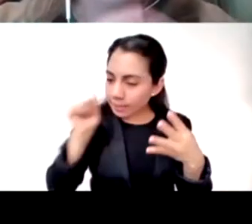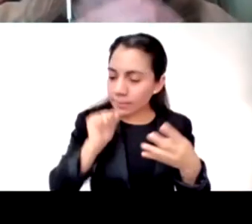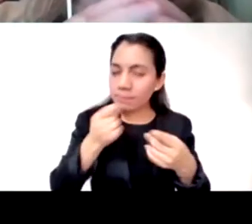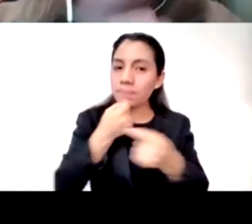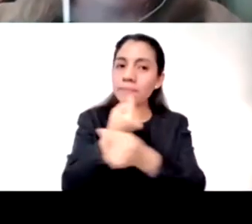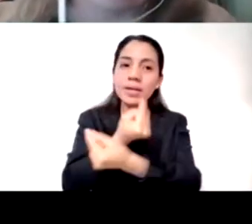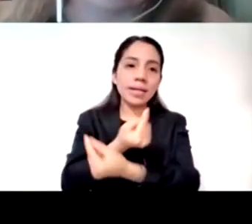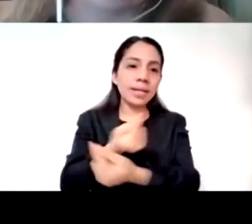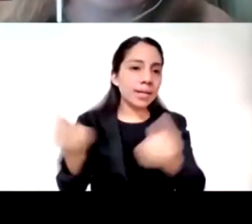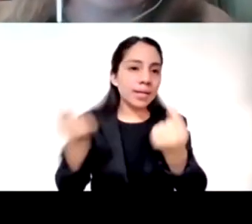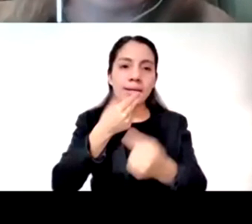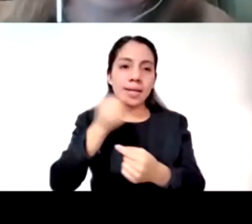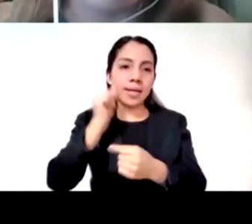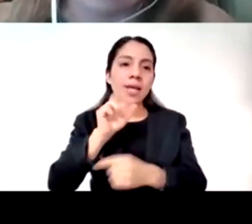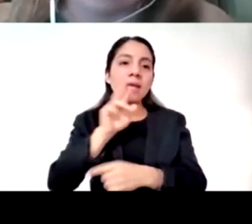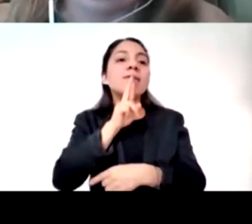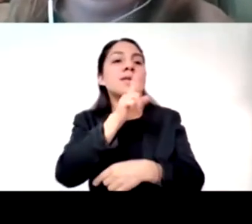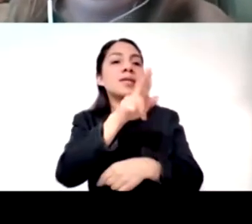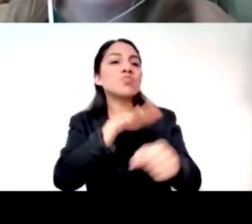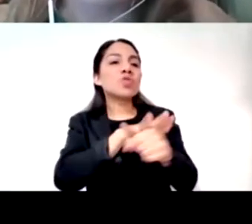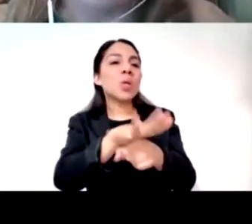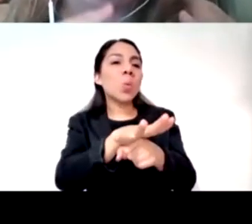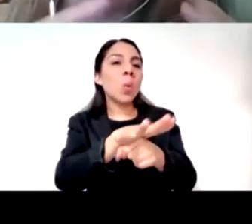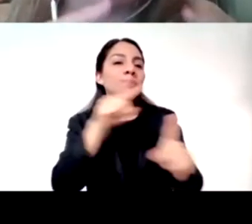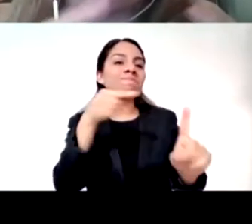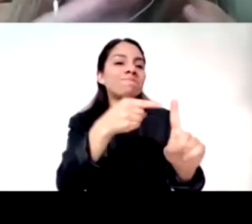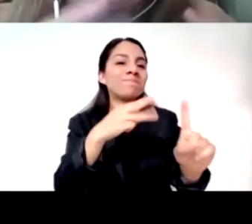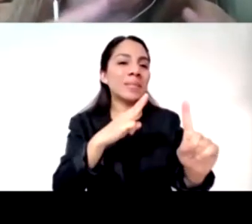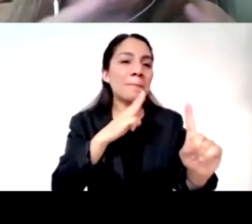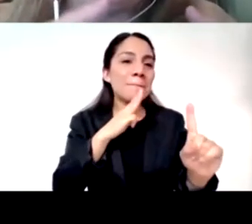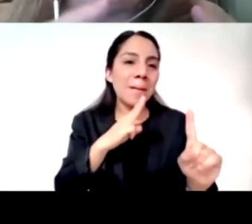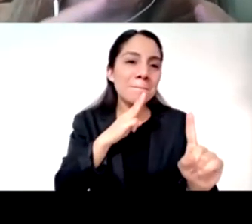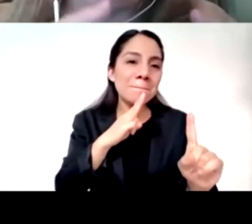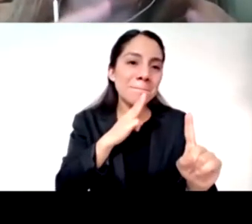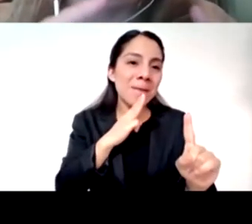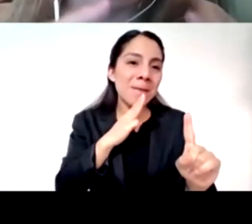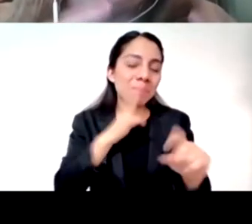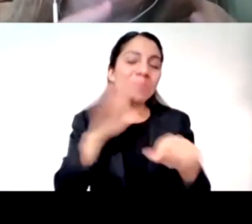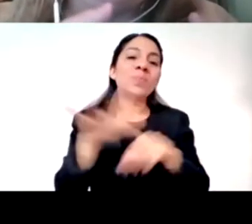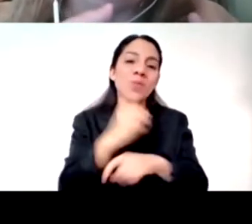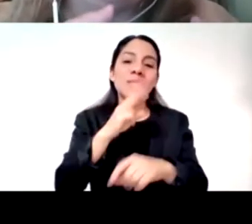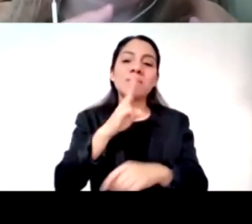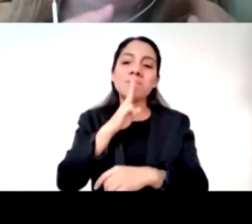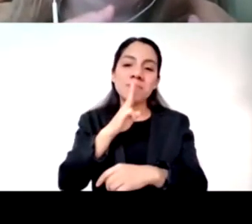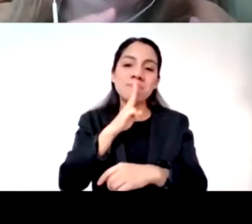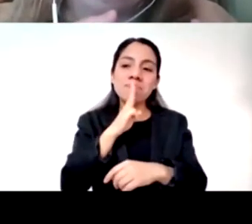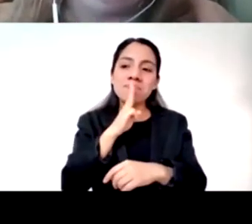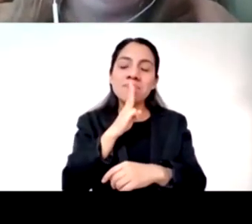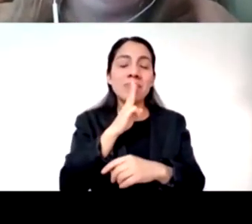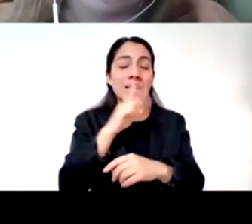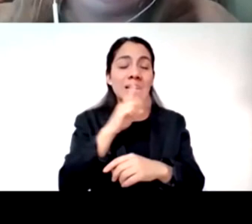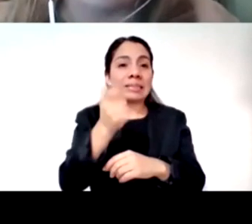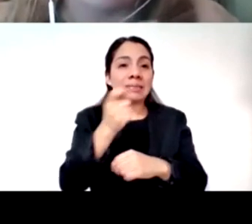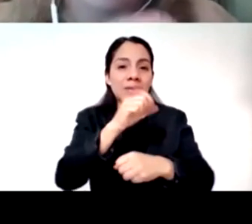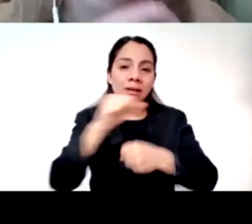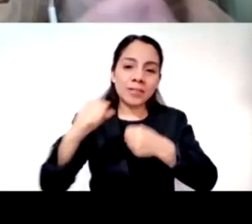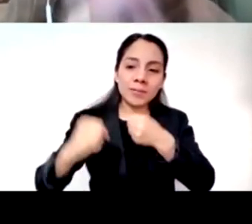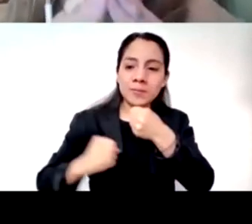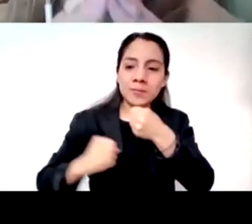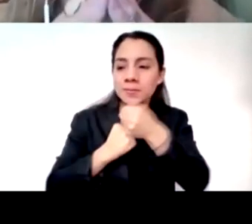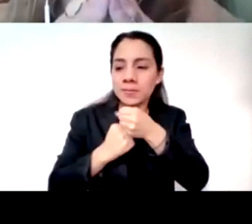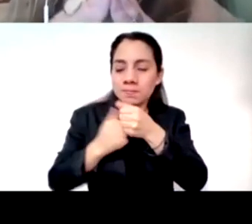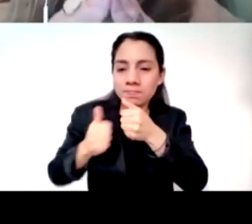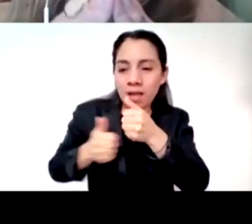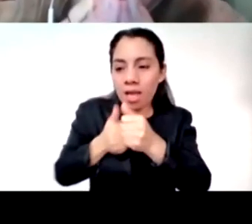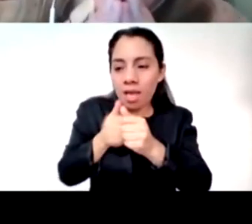manera muy contundente encontrando en la madre todo el soporte que está necesitando ¿no es cierto? y ahí hay un nivel de